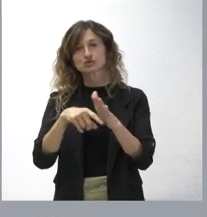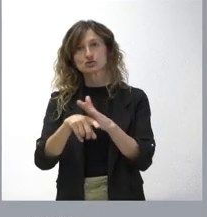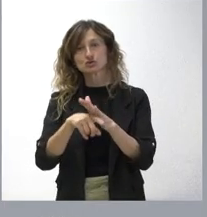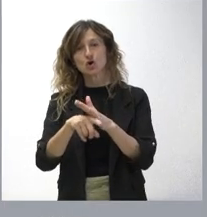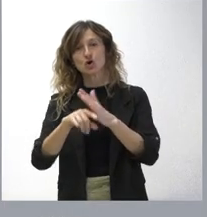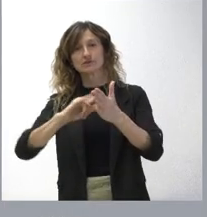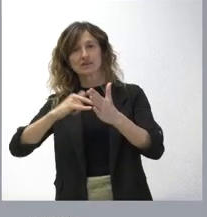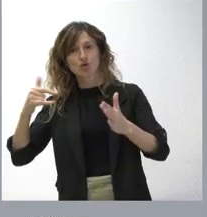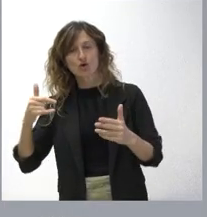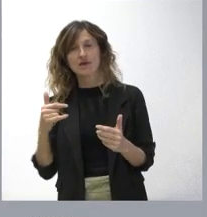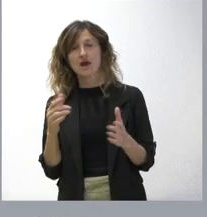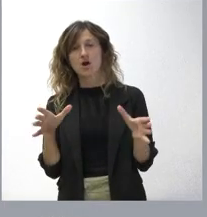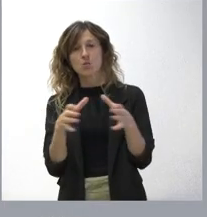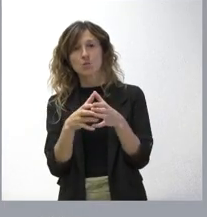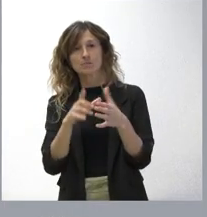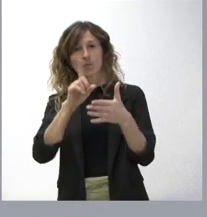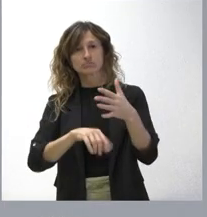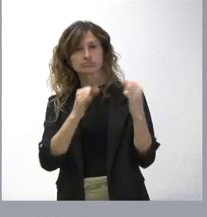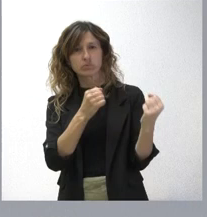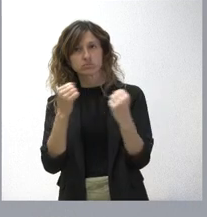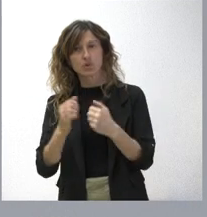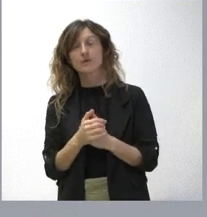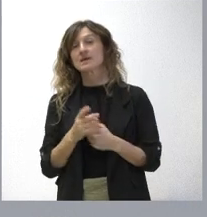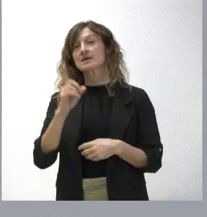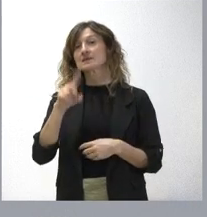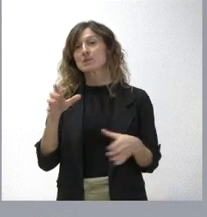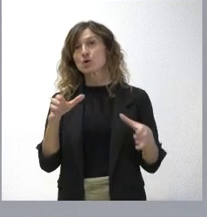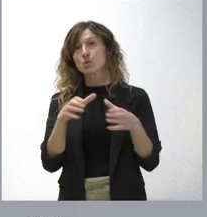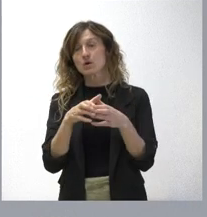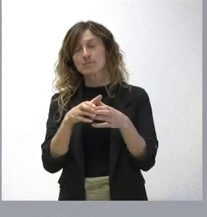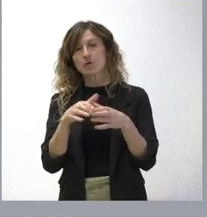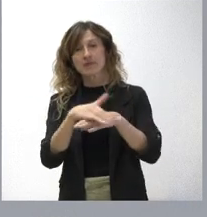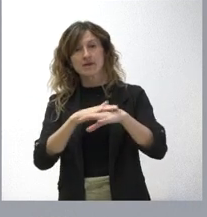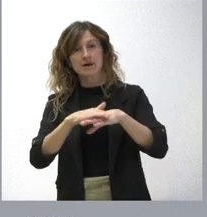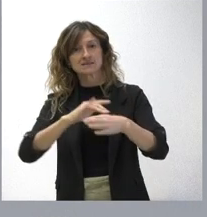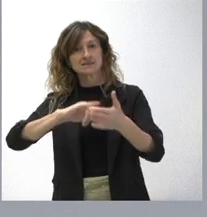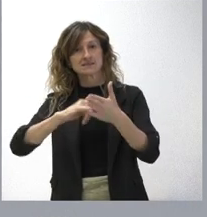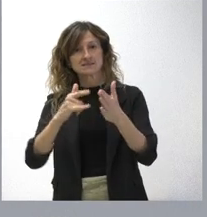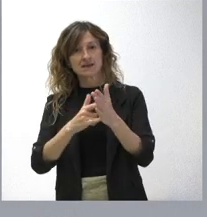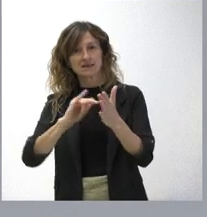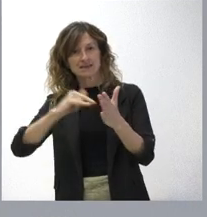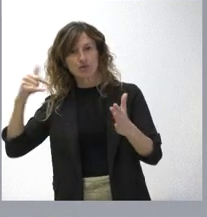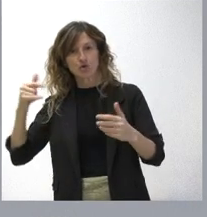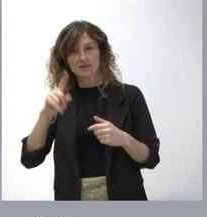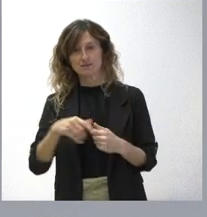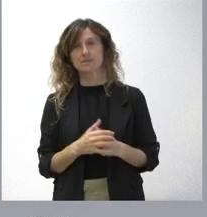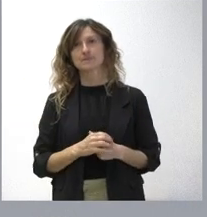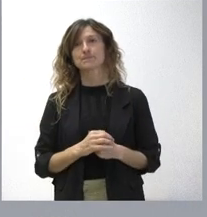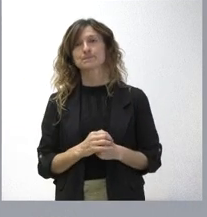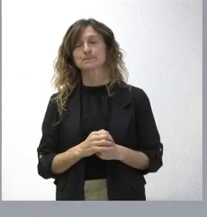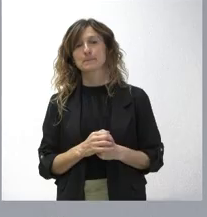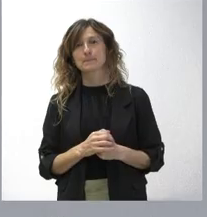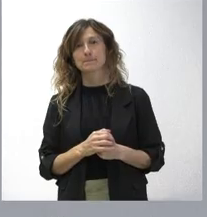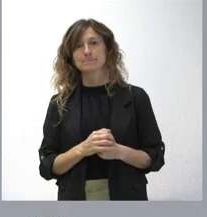y tecnologías, cuerpo de especialistas y cuerpo de soporte de sistemas y tecnologías. Y